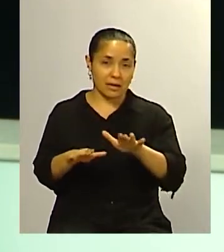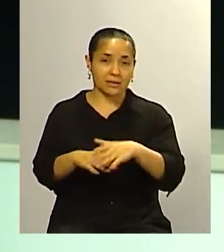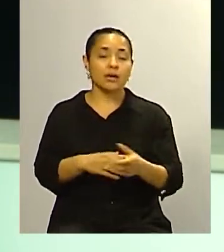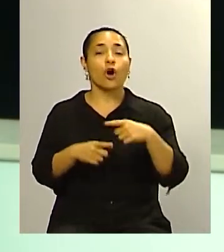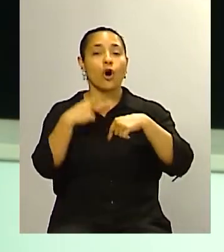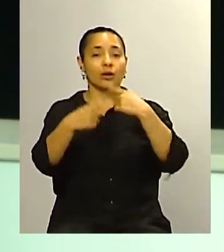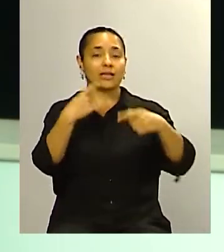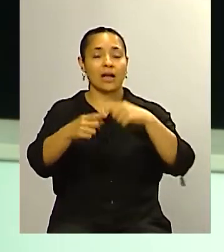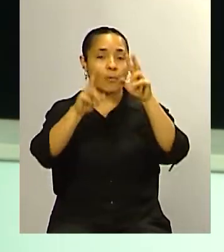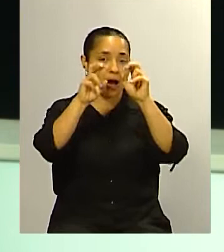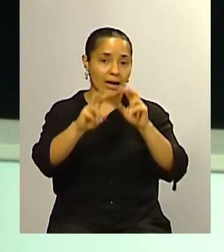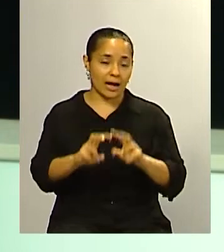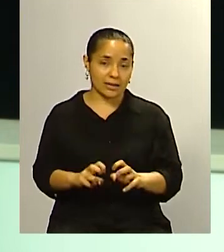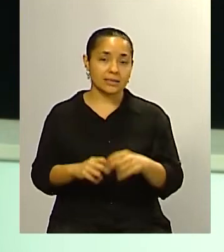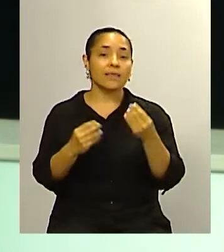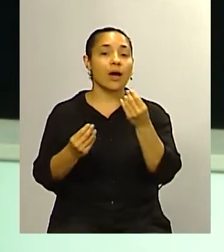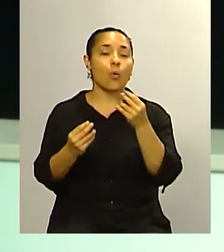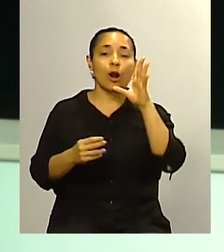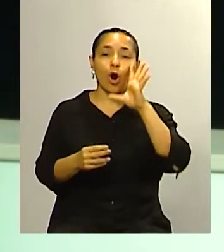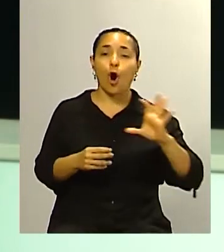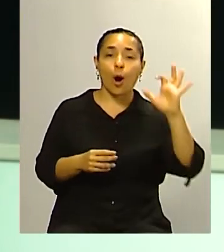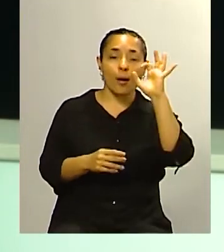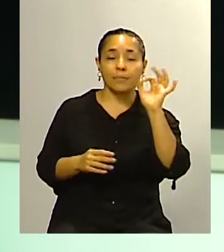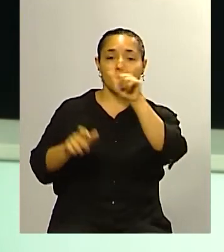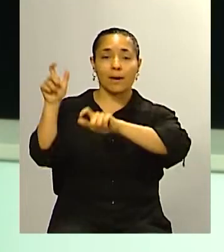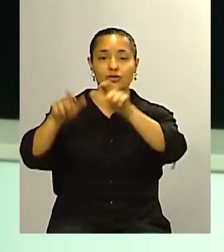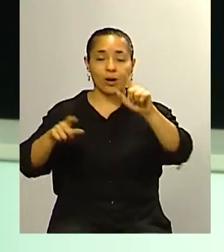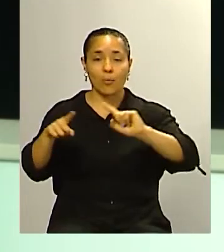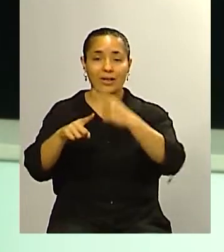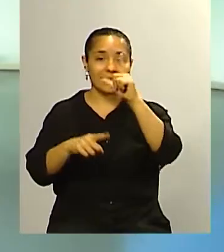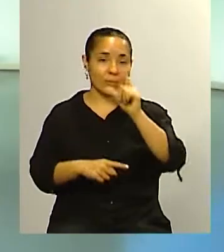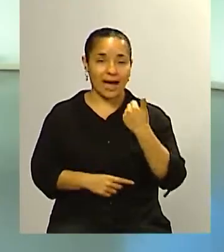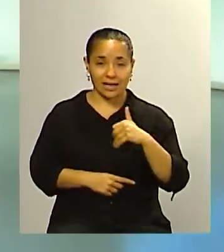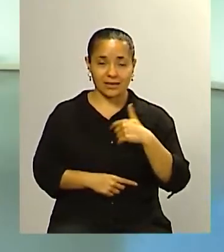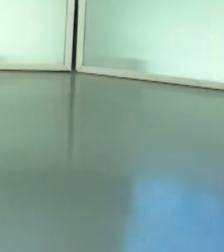seguimos con este análisis de la imagen de los políticos argentinos ya volvemos